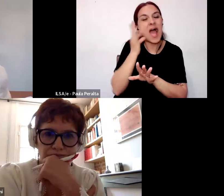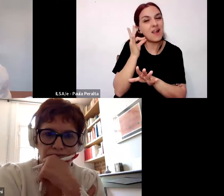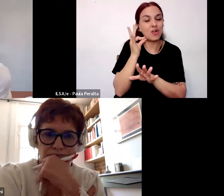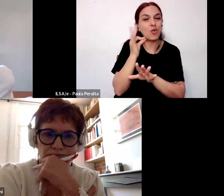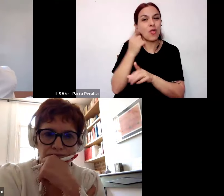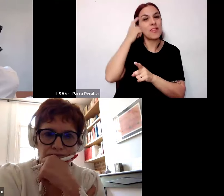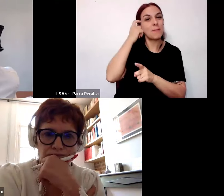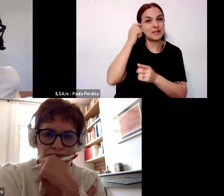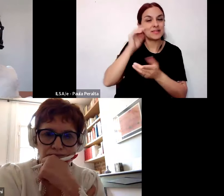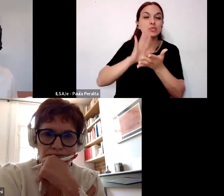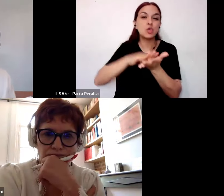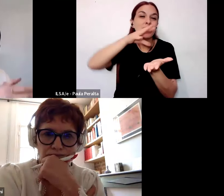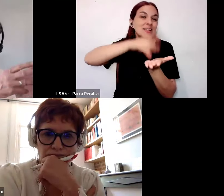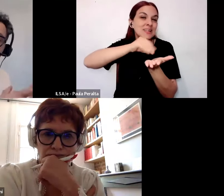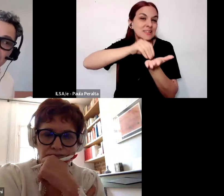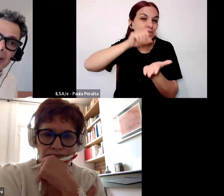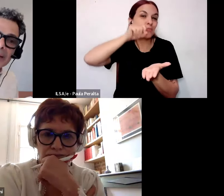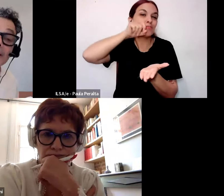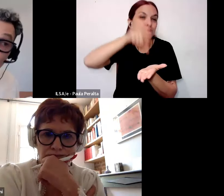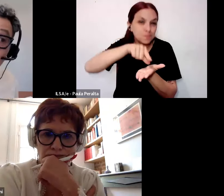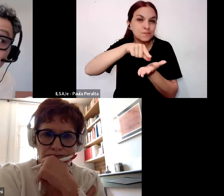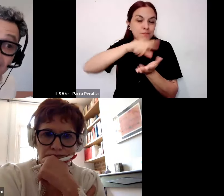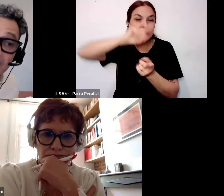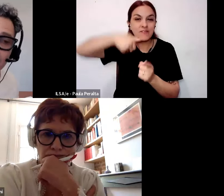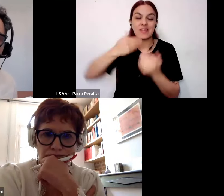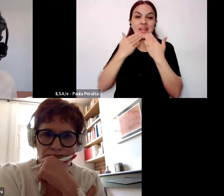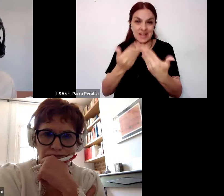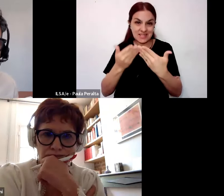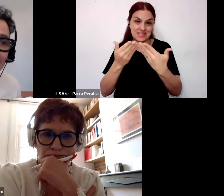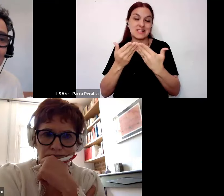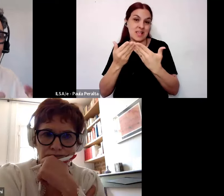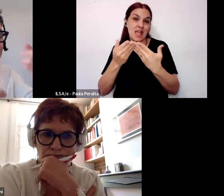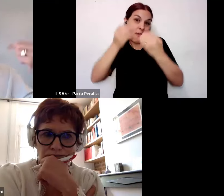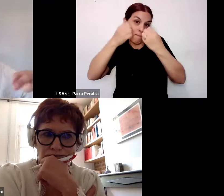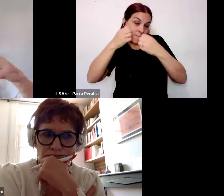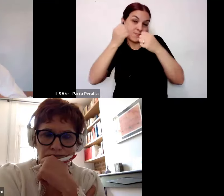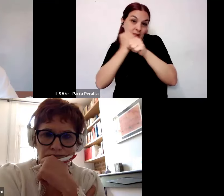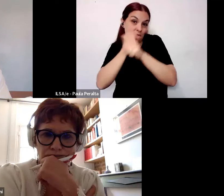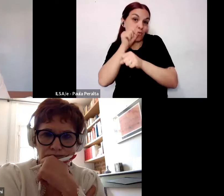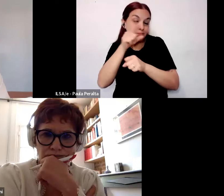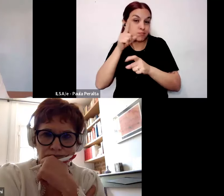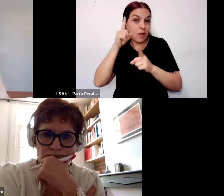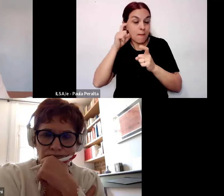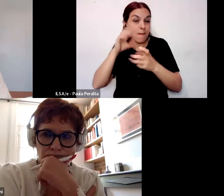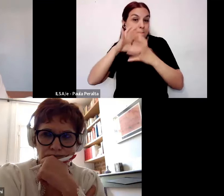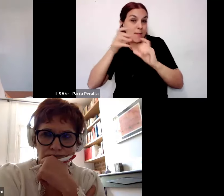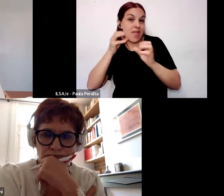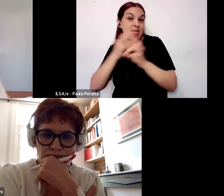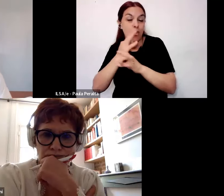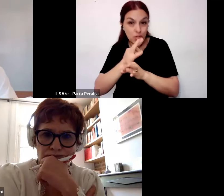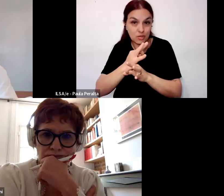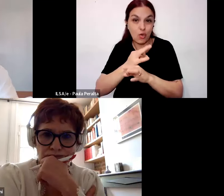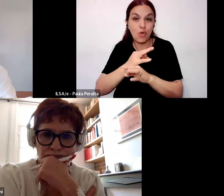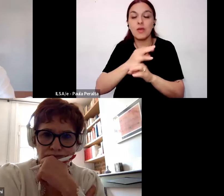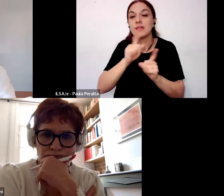territorializado corporalizado que surge de la práxis o de la praxis pedagógica y que se orienta hacia la